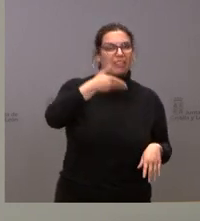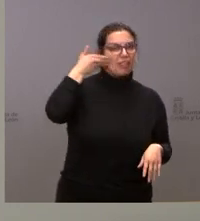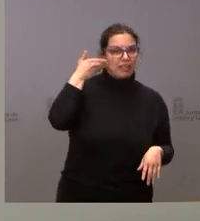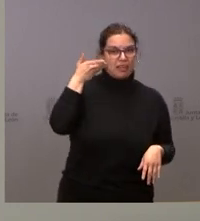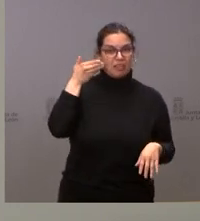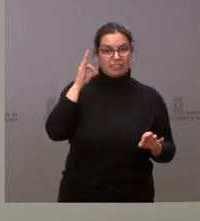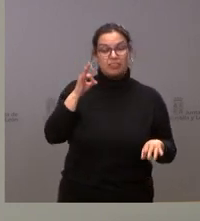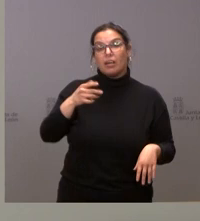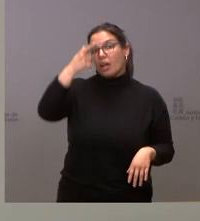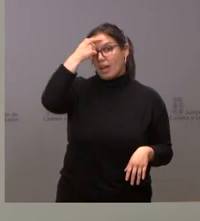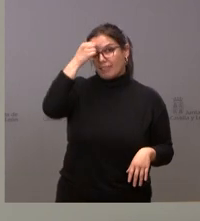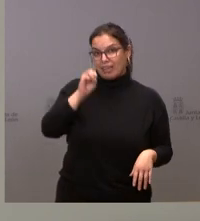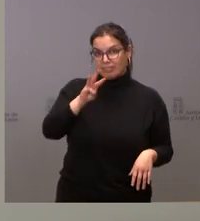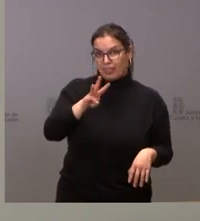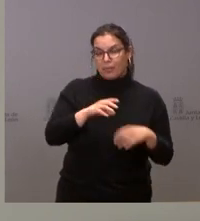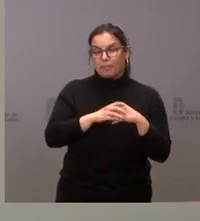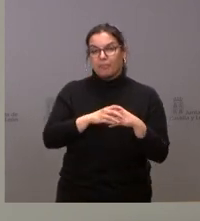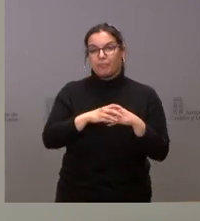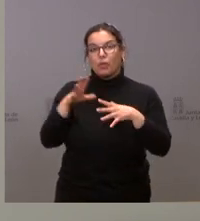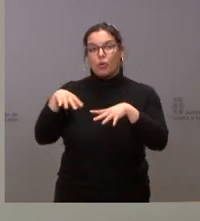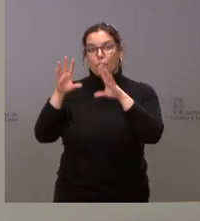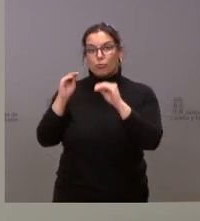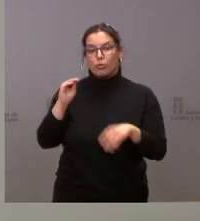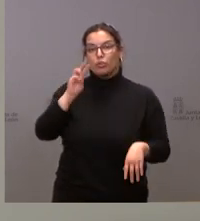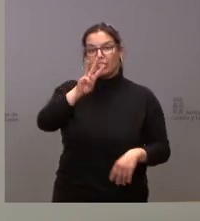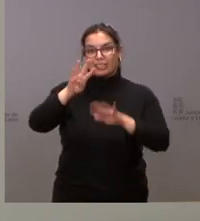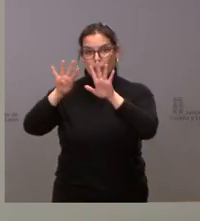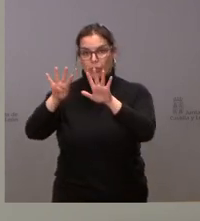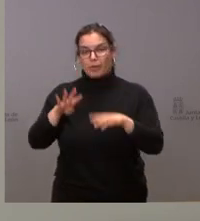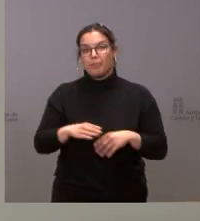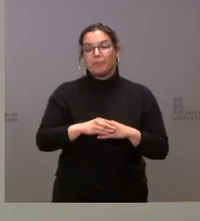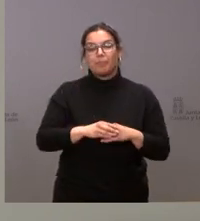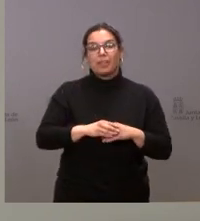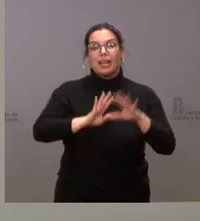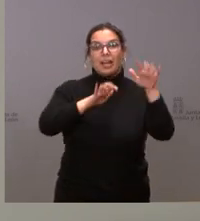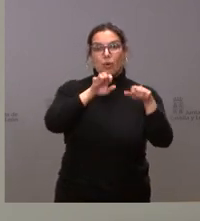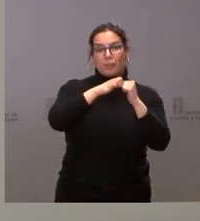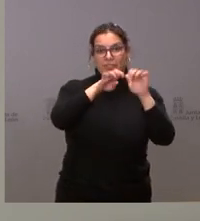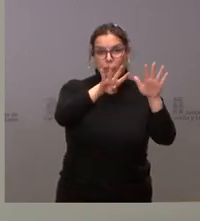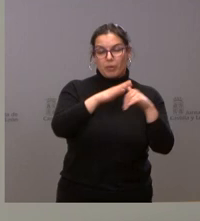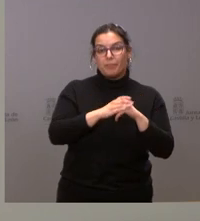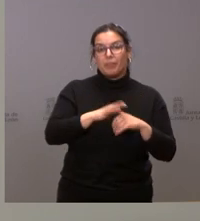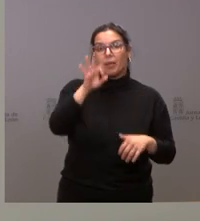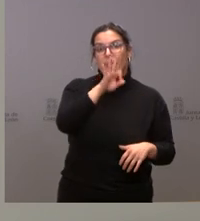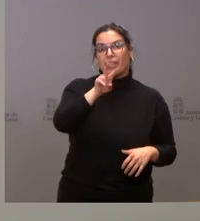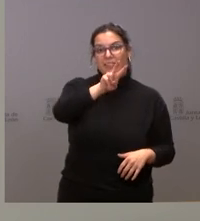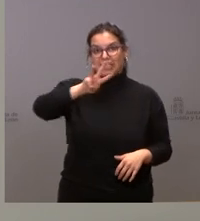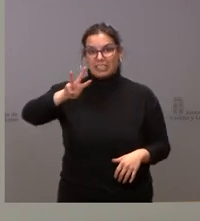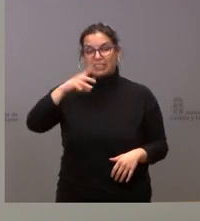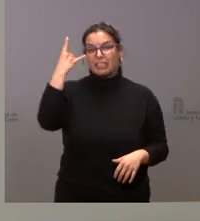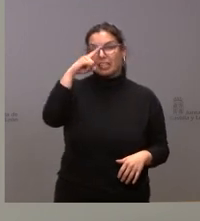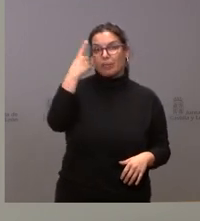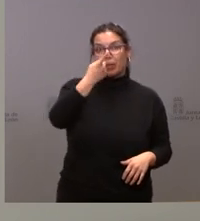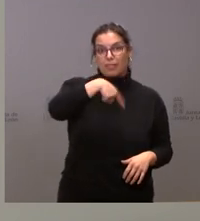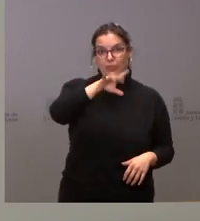sanitarios. En Ávila, 13. En Burgos, 39. En León, 29. En Palencia, 23. En Salamanca,